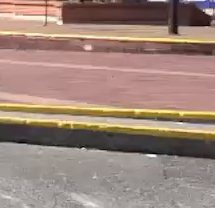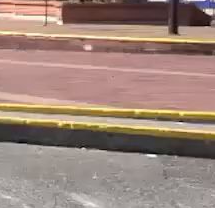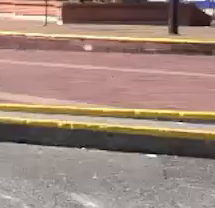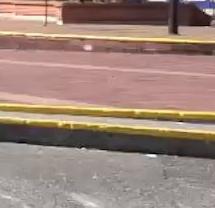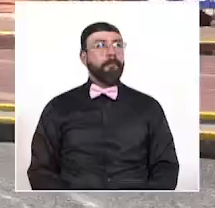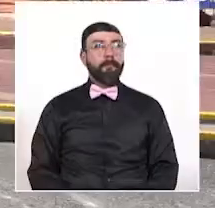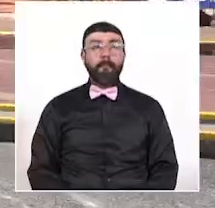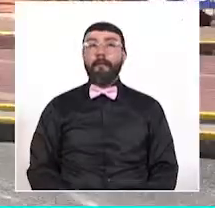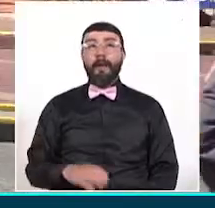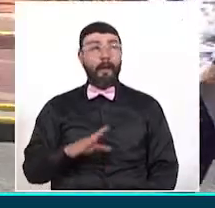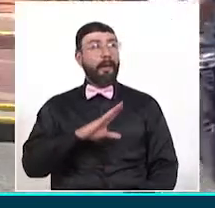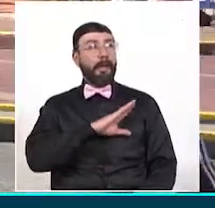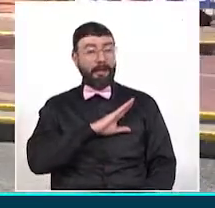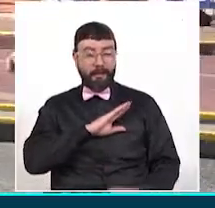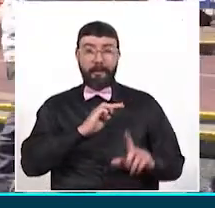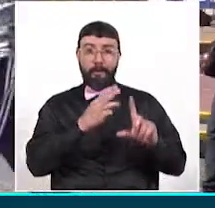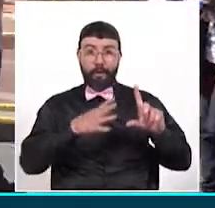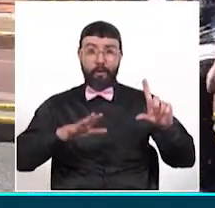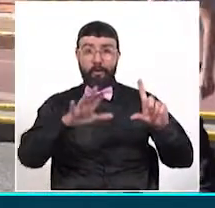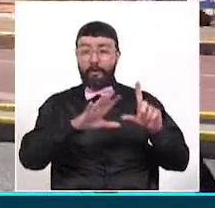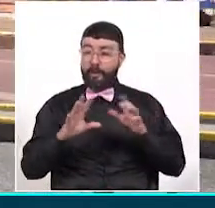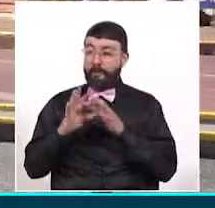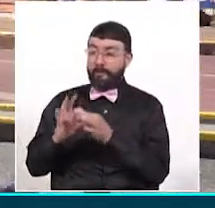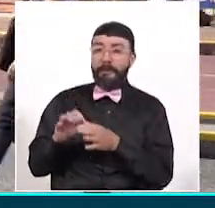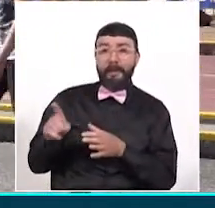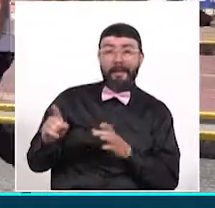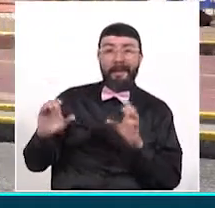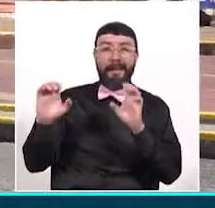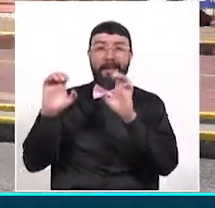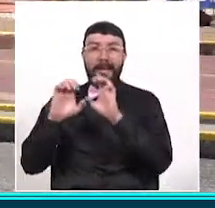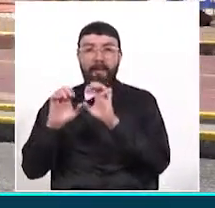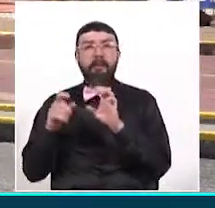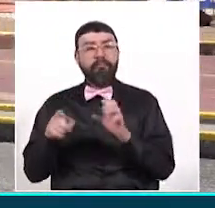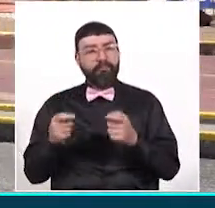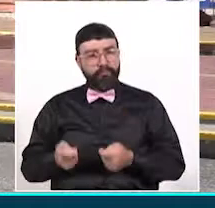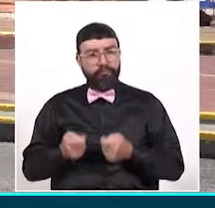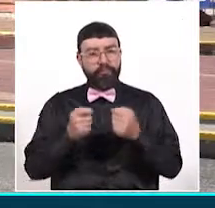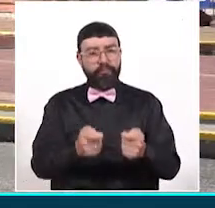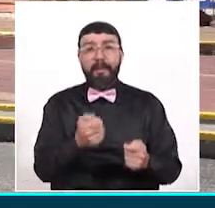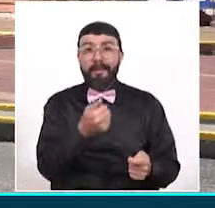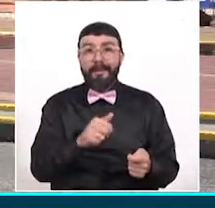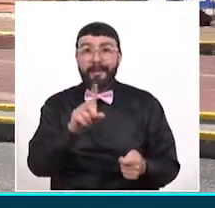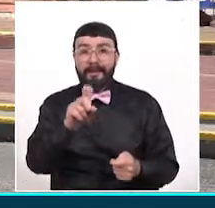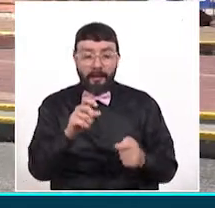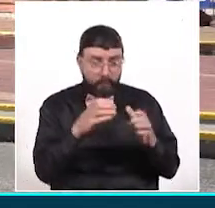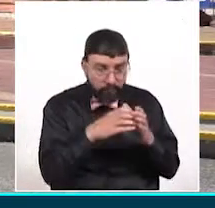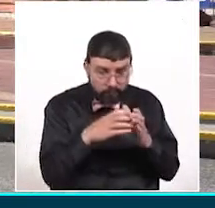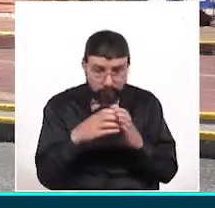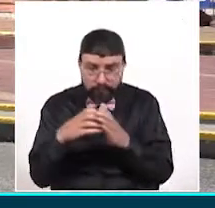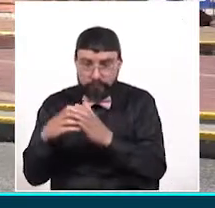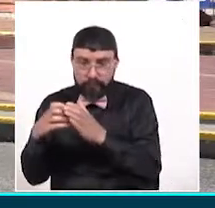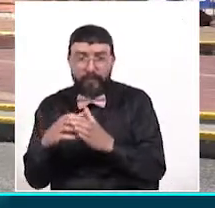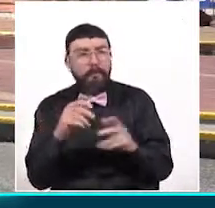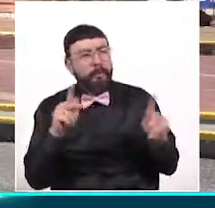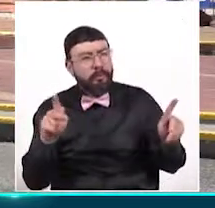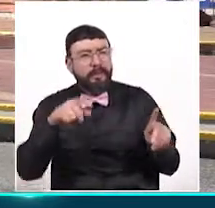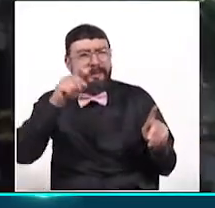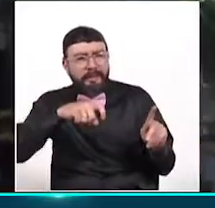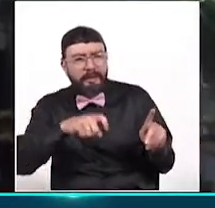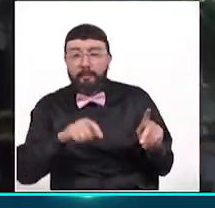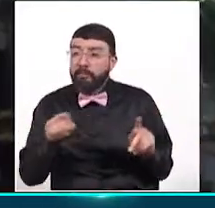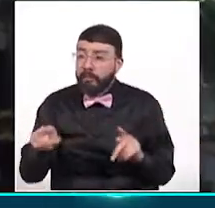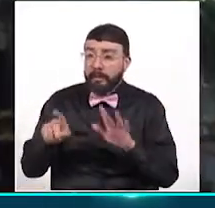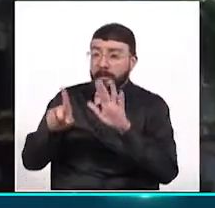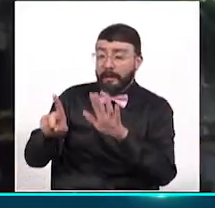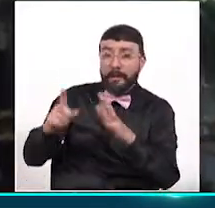La Alcaldía de Dos Quebradas, en alianza con la Cámara de Comercio, realizó la entrega de 16 unidades productivas a población vulnerable y seis